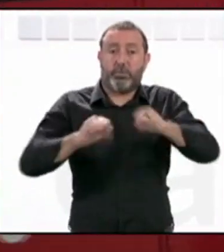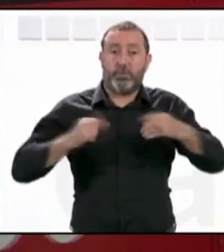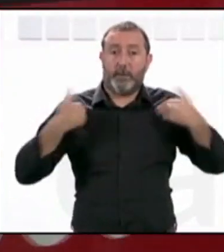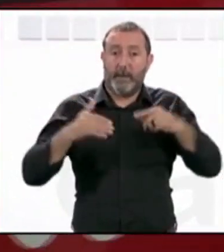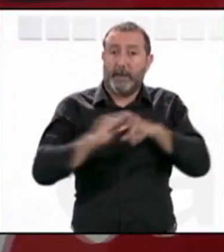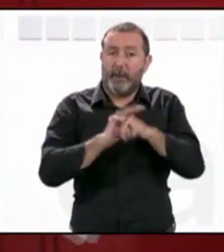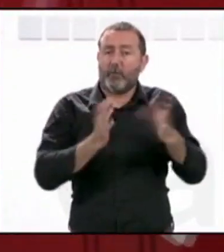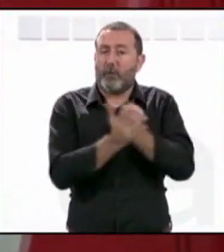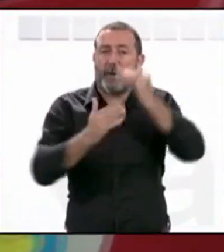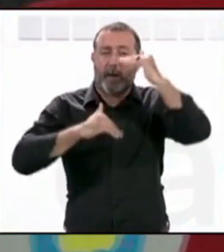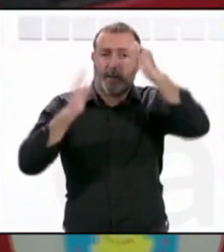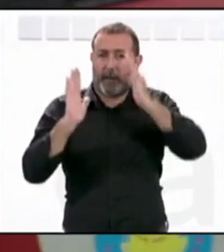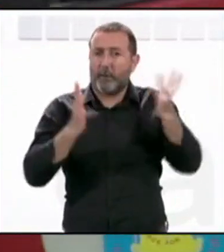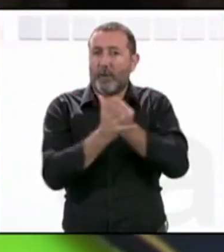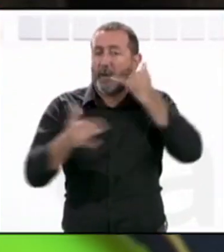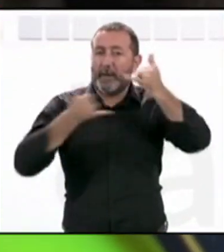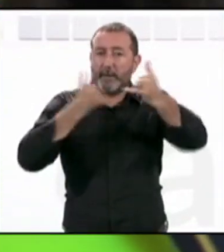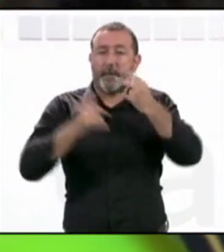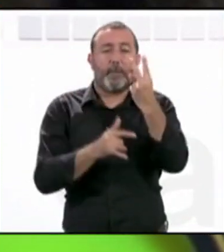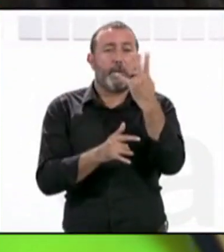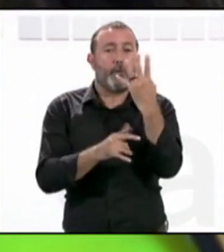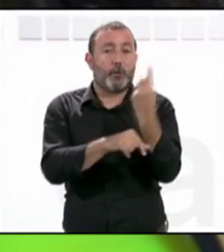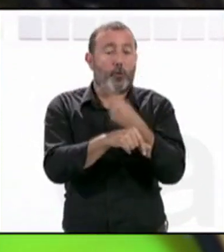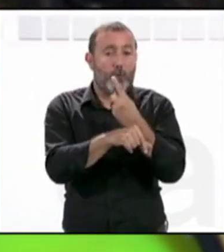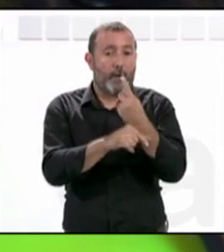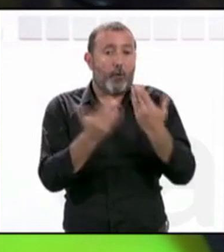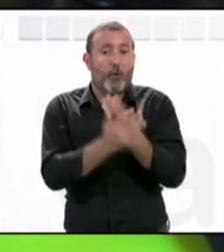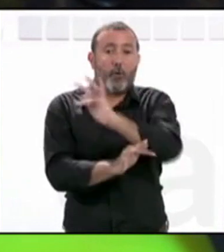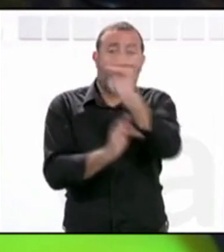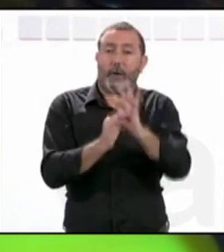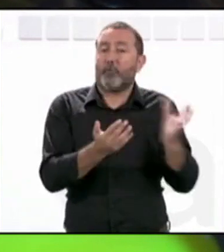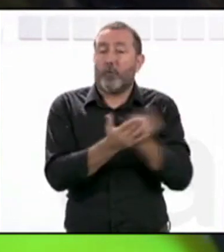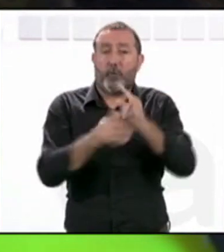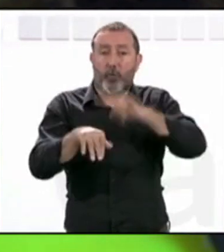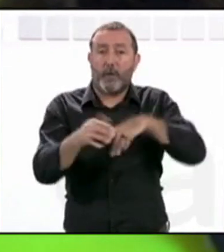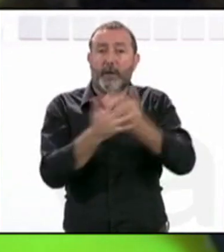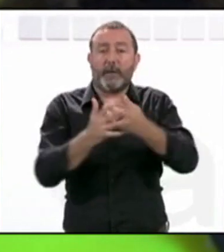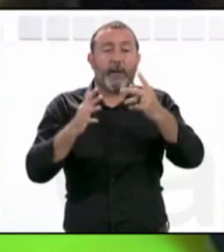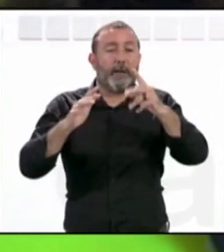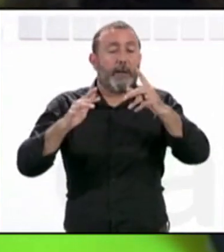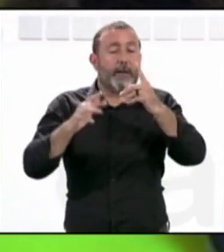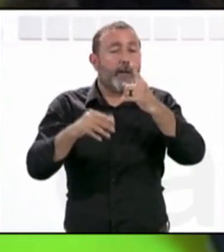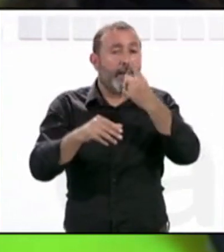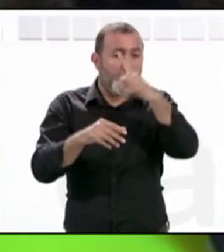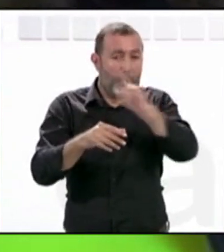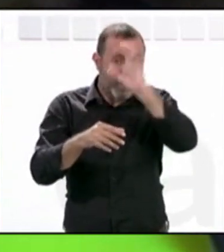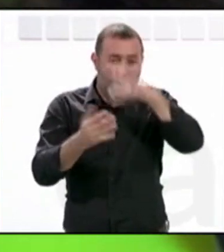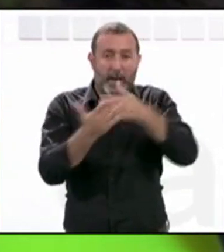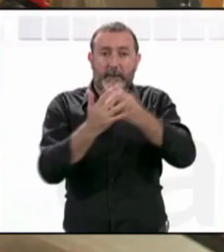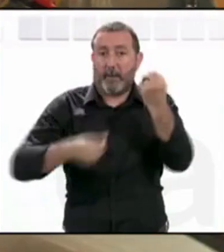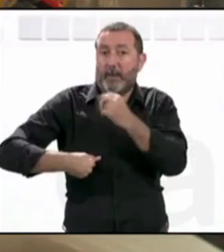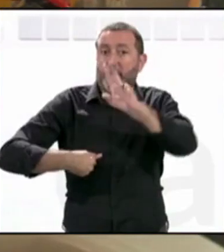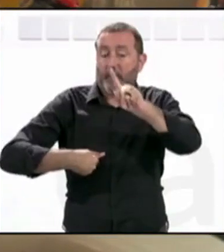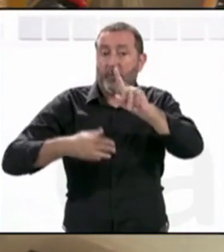atender y gestionar todas las llamadas las 24 horas del día durante todos los días del año de forma ininterrumpida. Además se